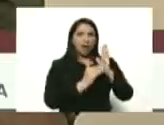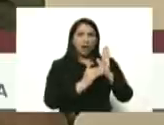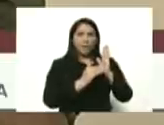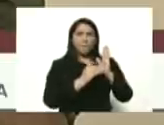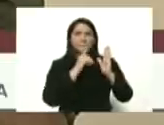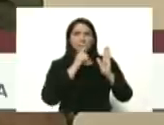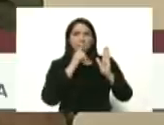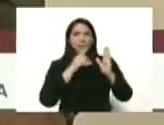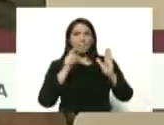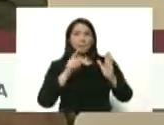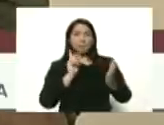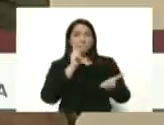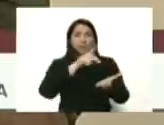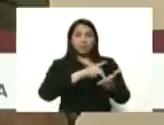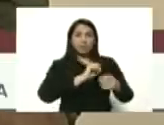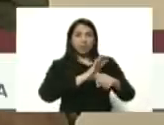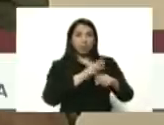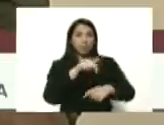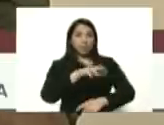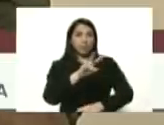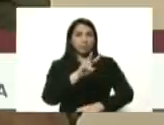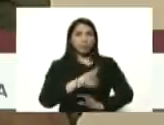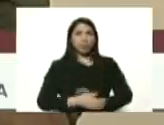presentado el COVID-19 en Venezuela adelante presidente